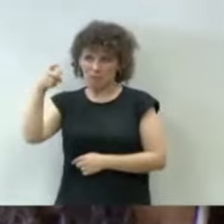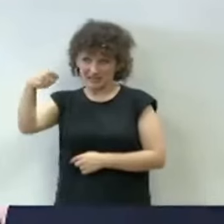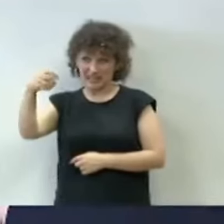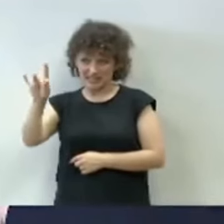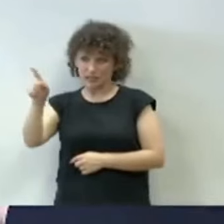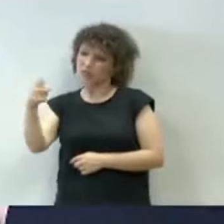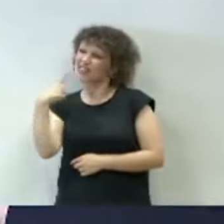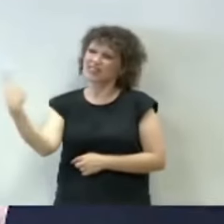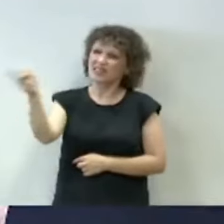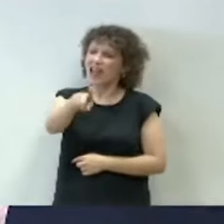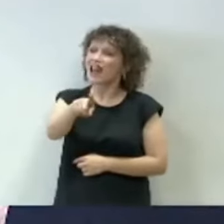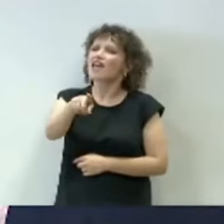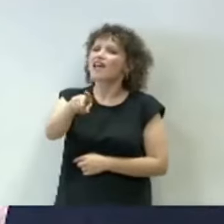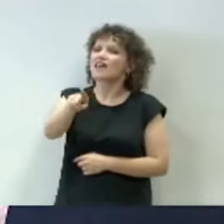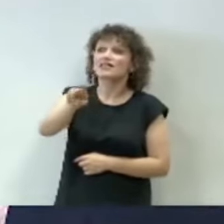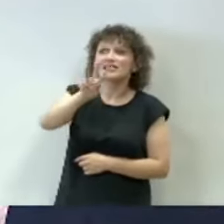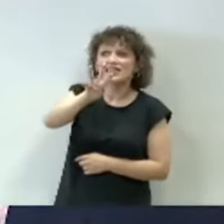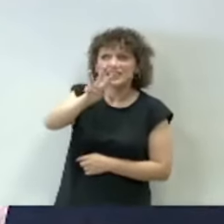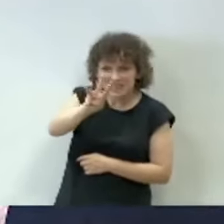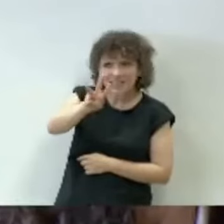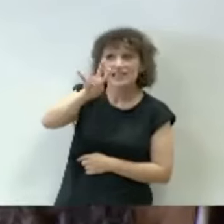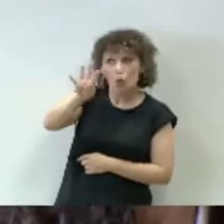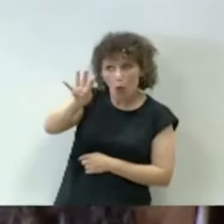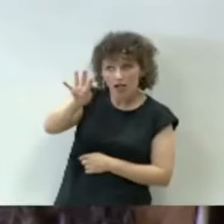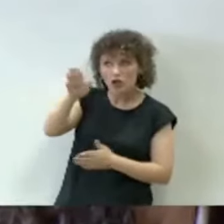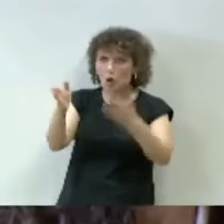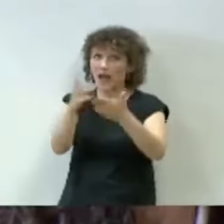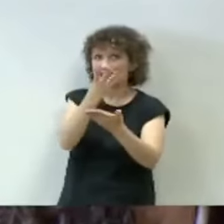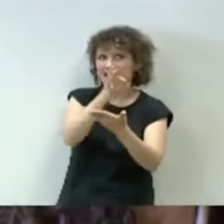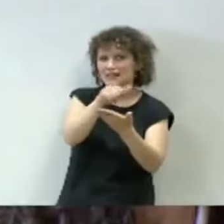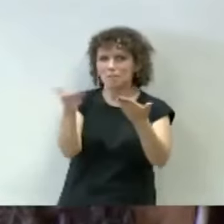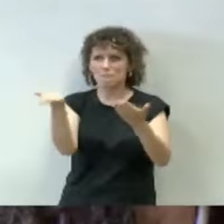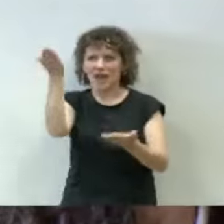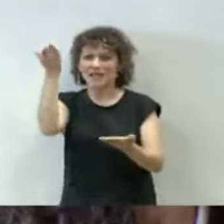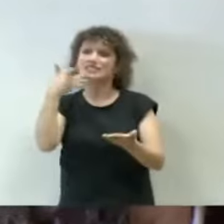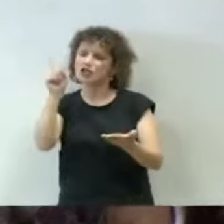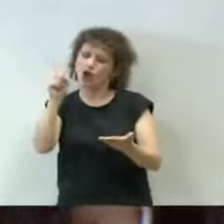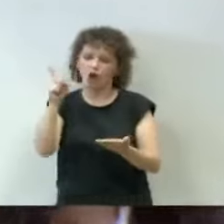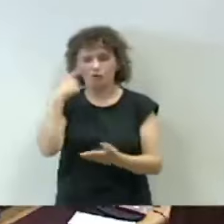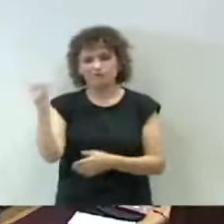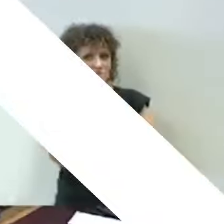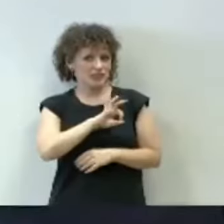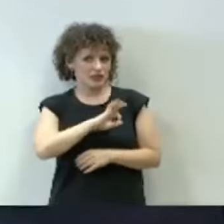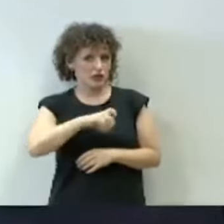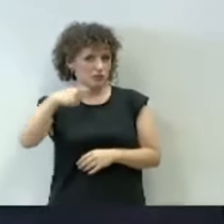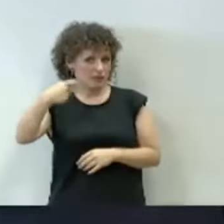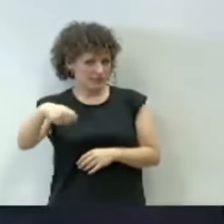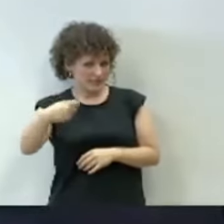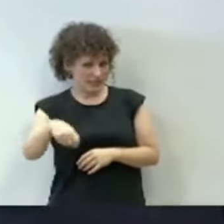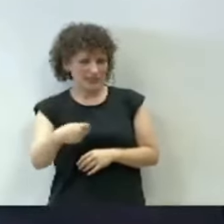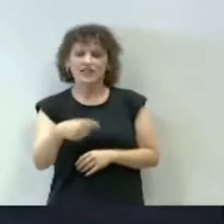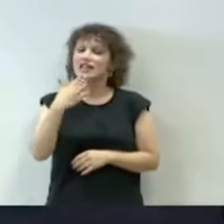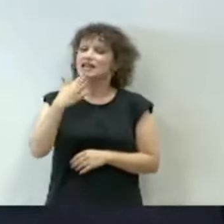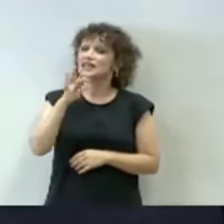favor, dígale que 34 son más que 30 y si no siempre le quedará barrio sésamo. Señor San